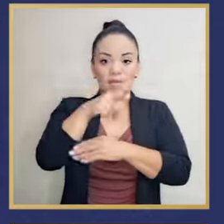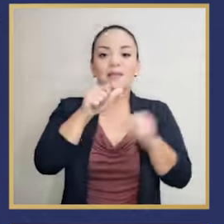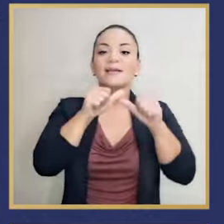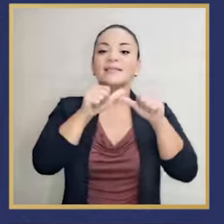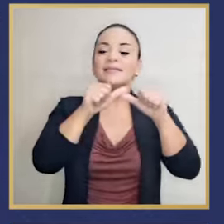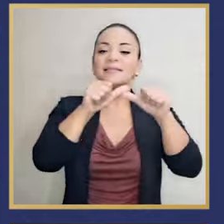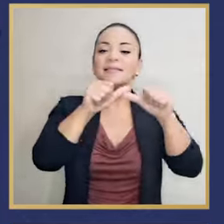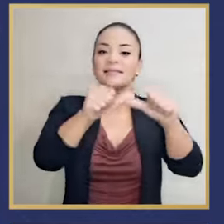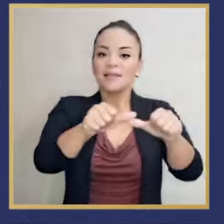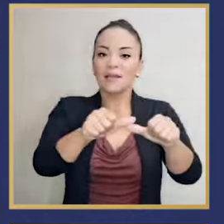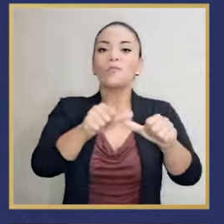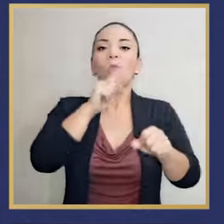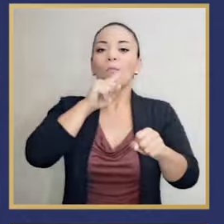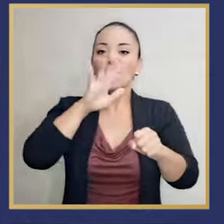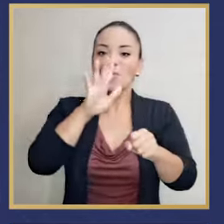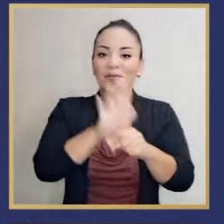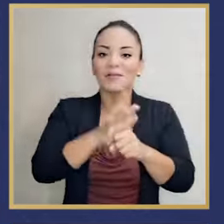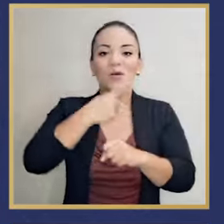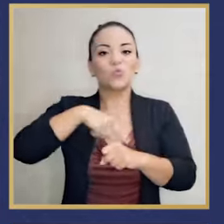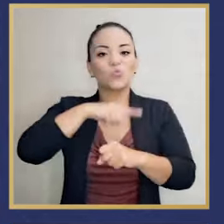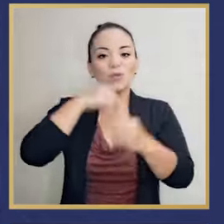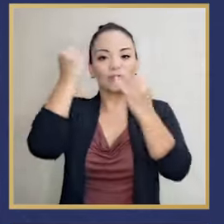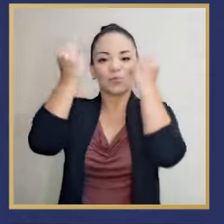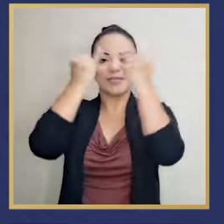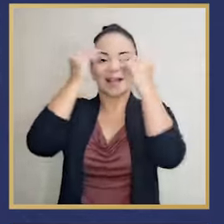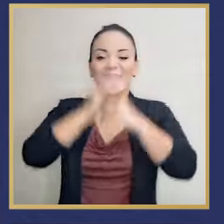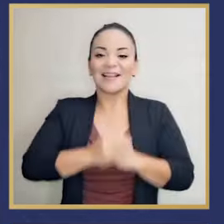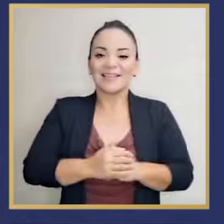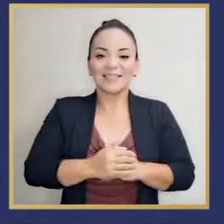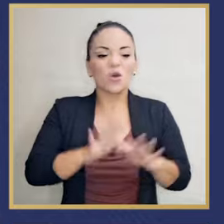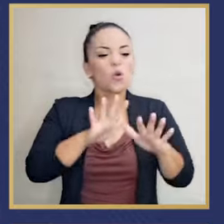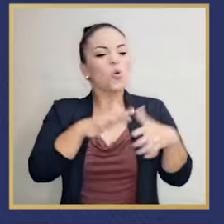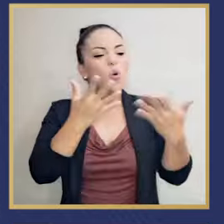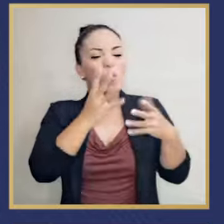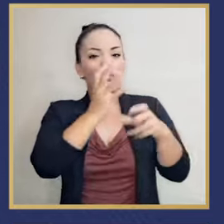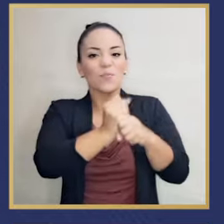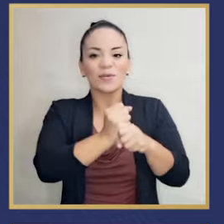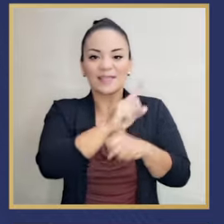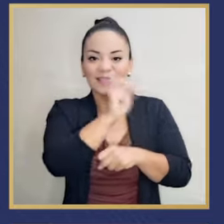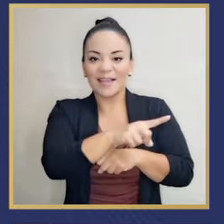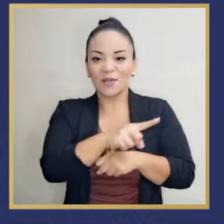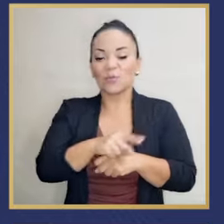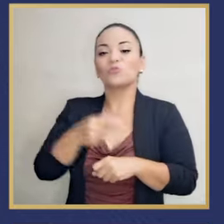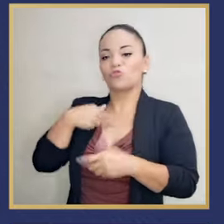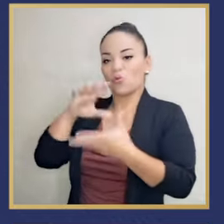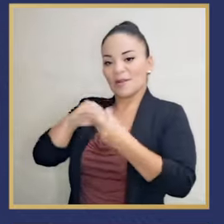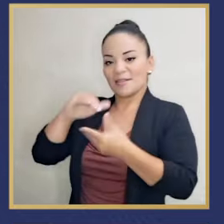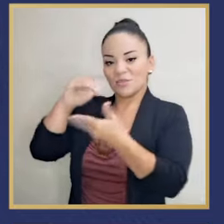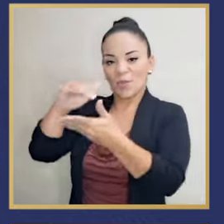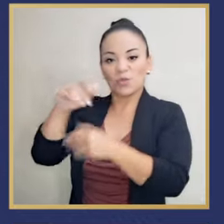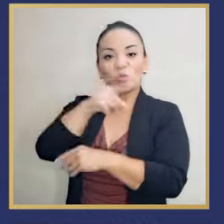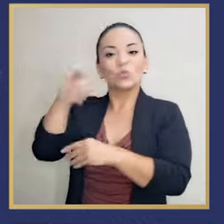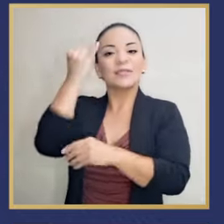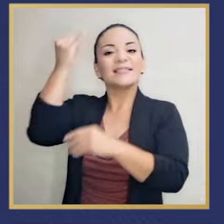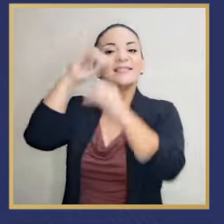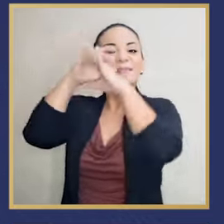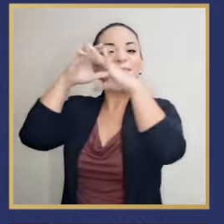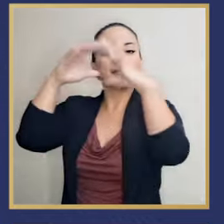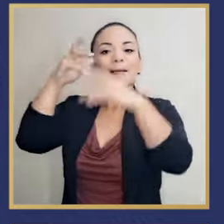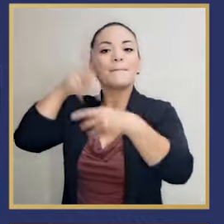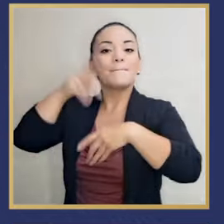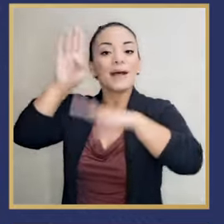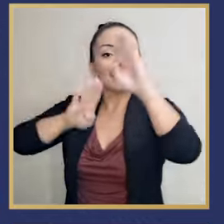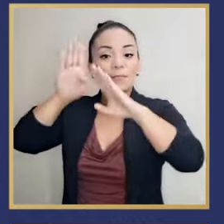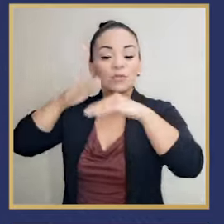Nacional y